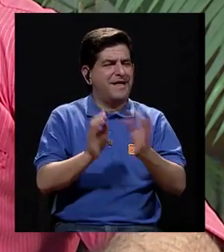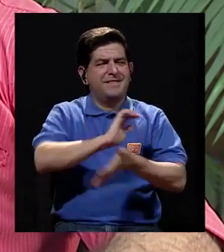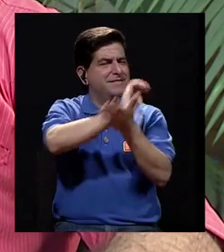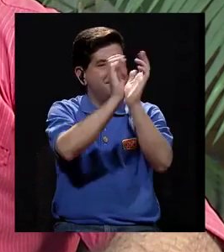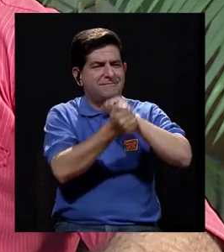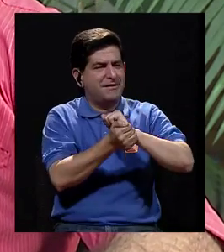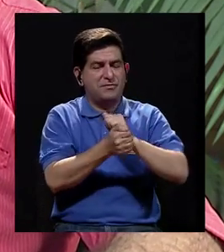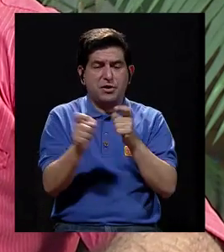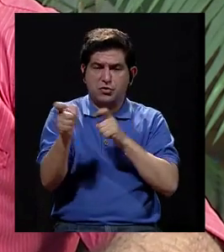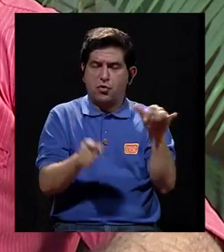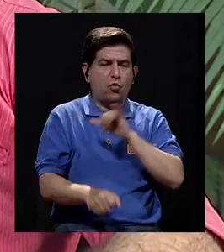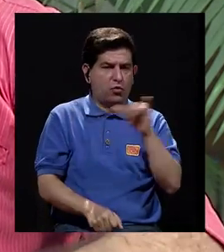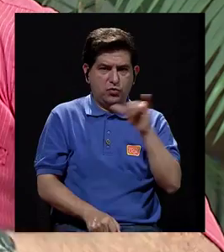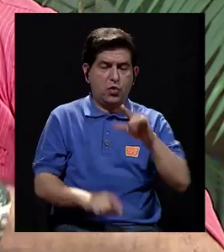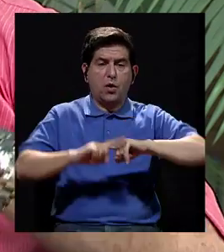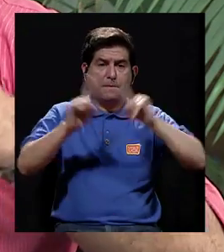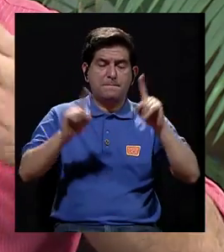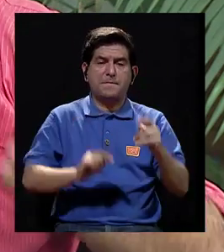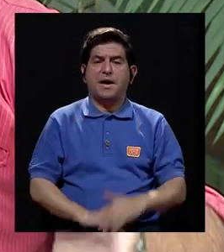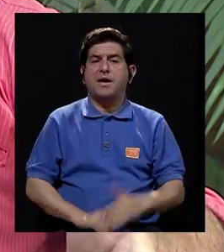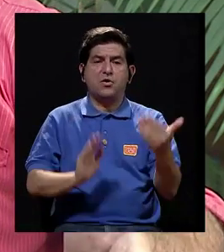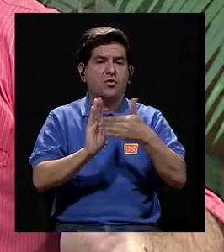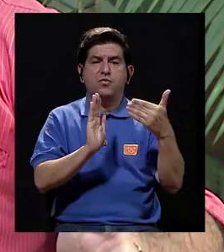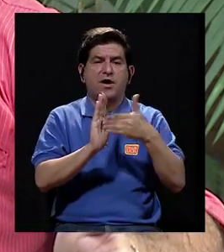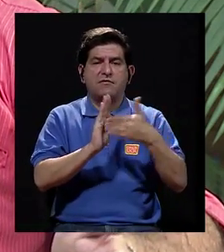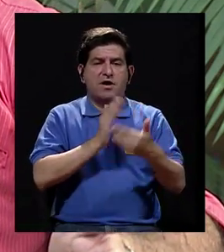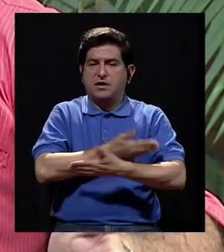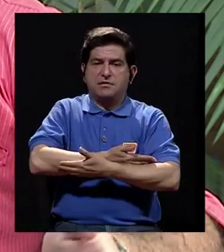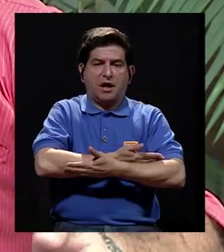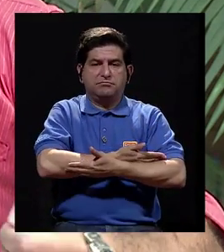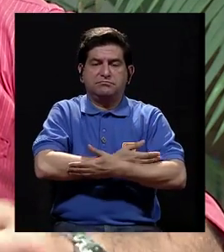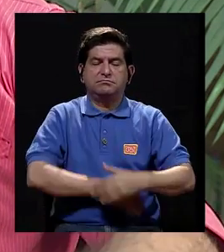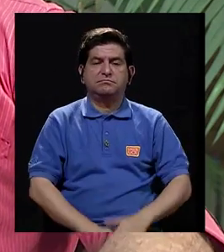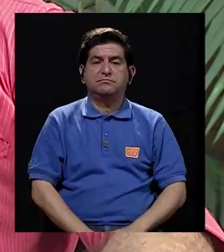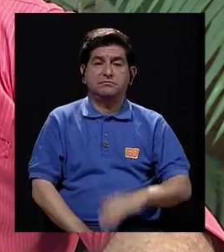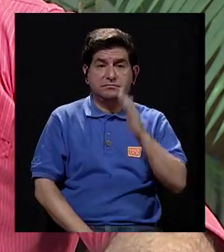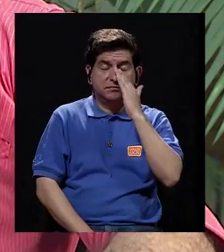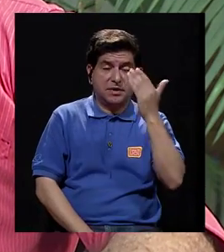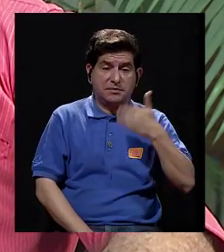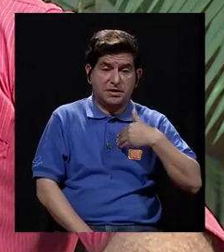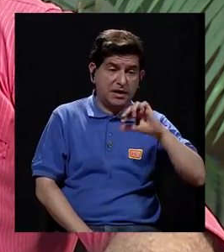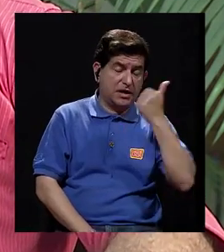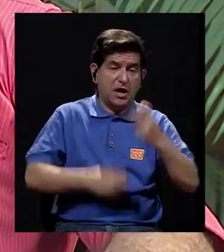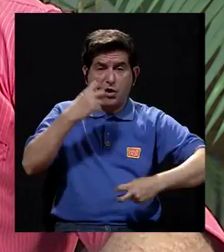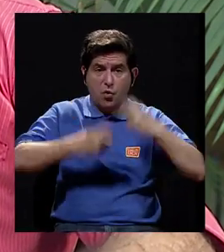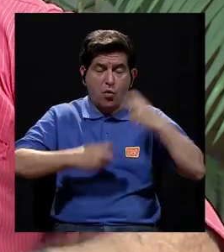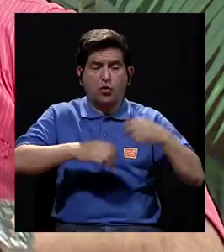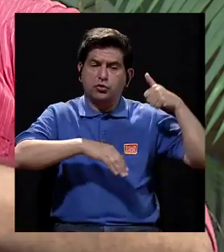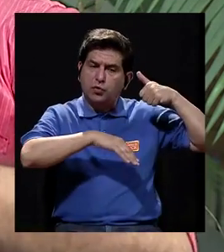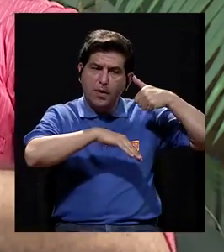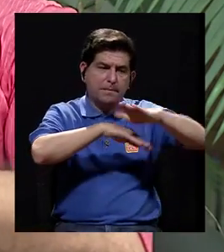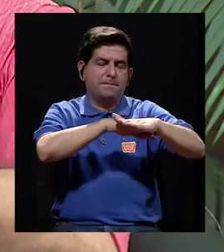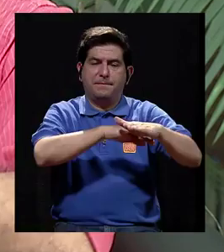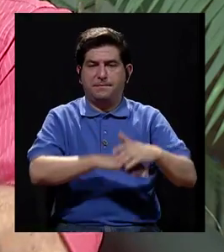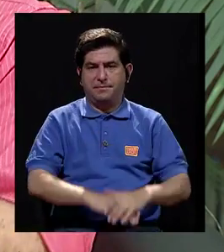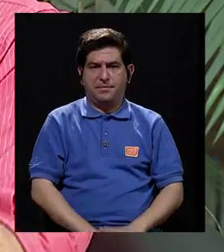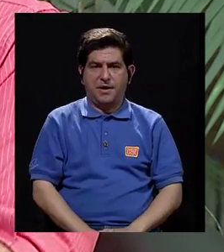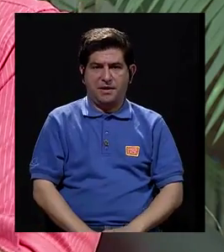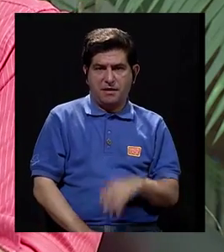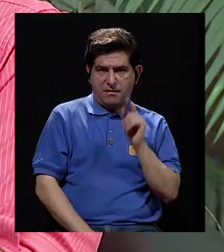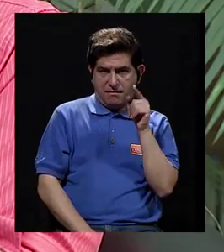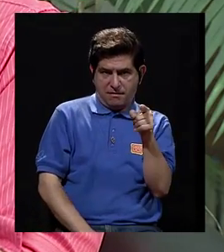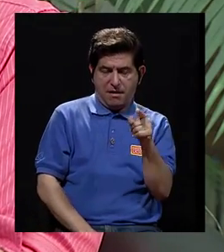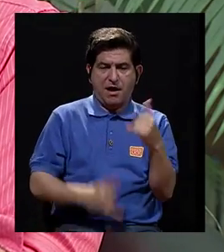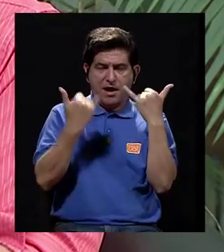medicamento que le controle igual la presión arterial, pero que no le produzca daño al niño. Si la mamá tenía algún otro padecimiento, la enviaríamos, por ejemplo,